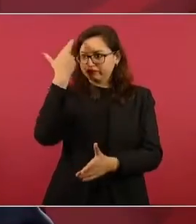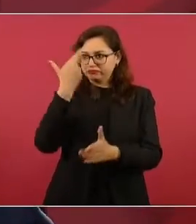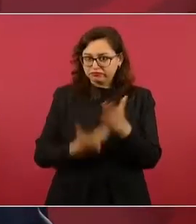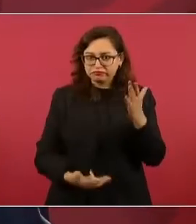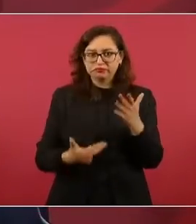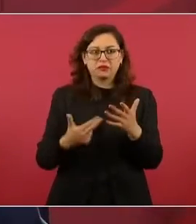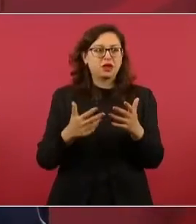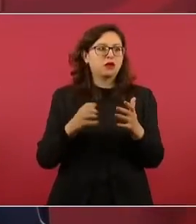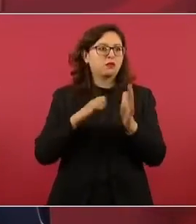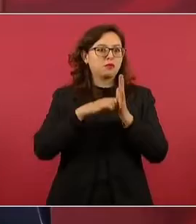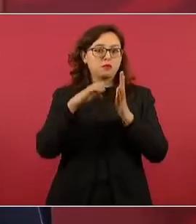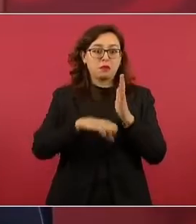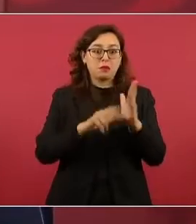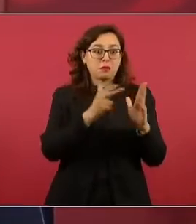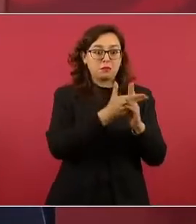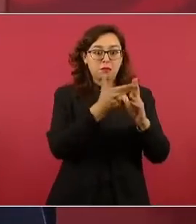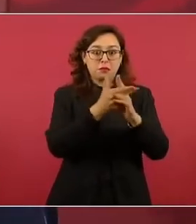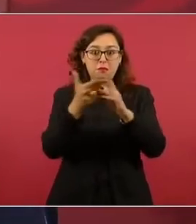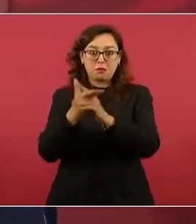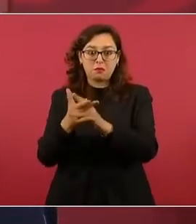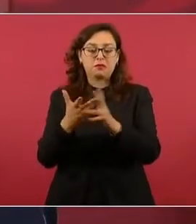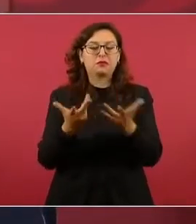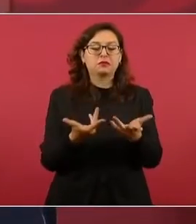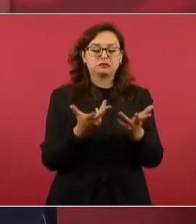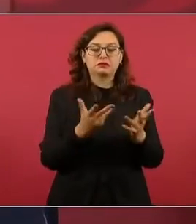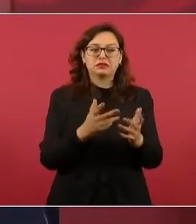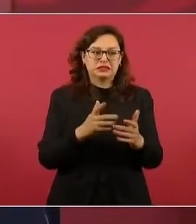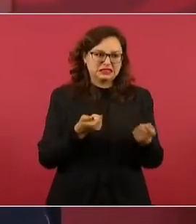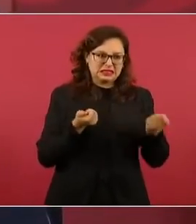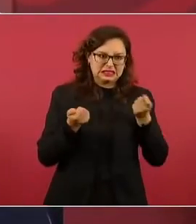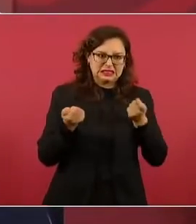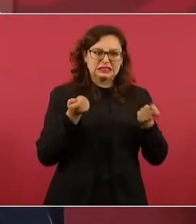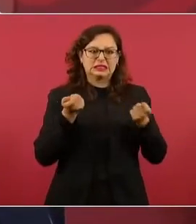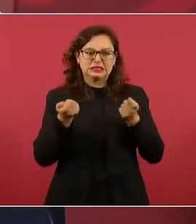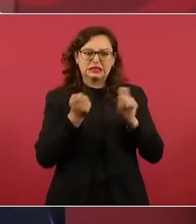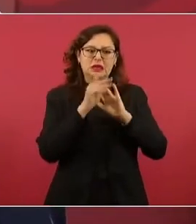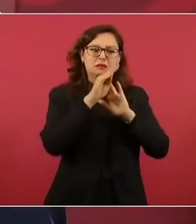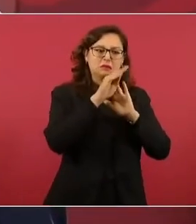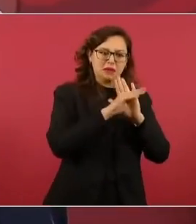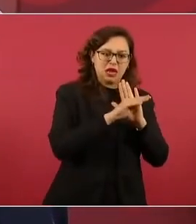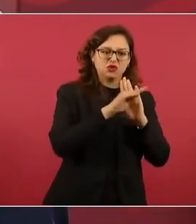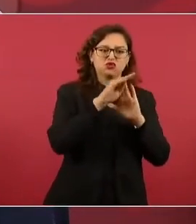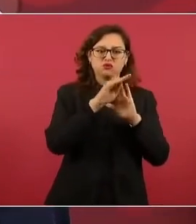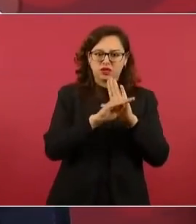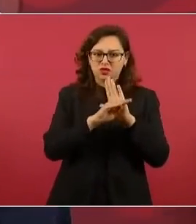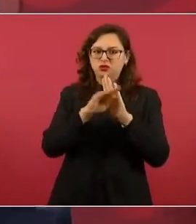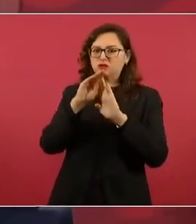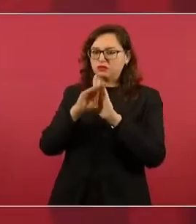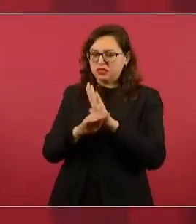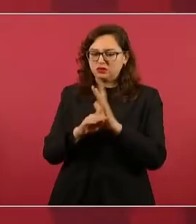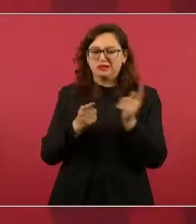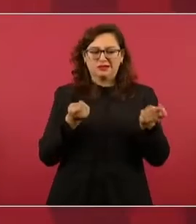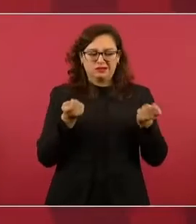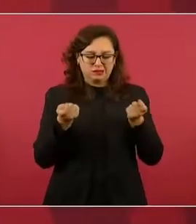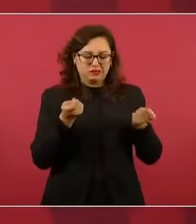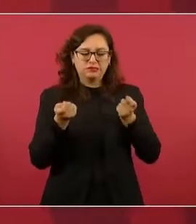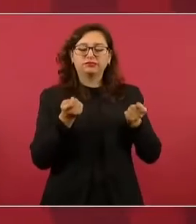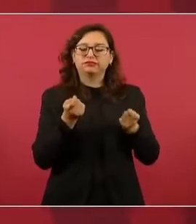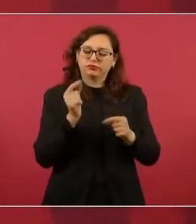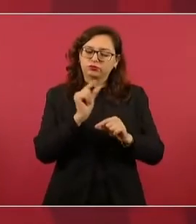no como quisiéramos, pero